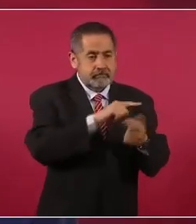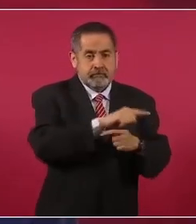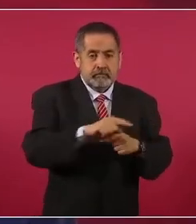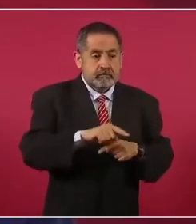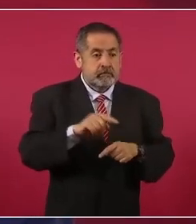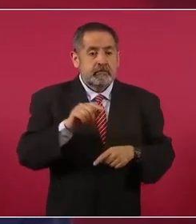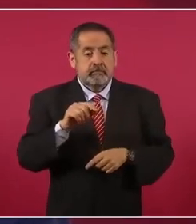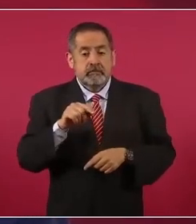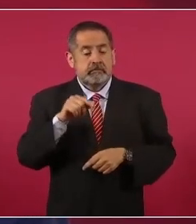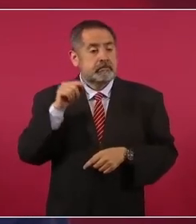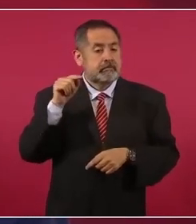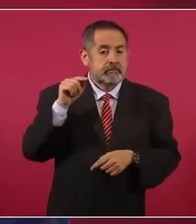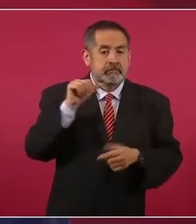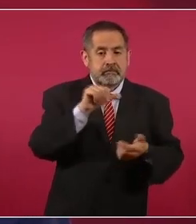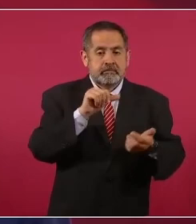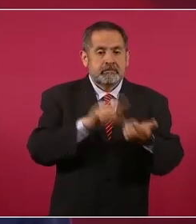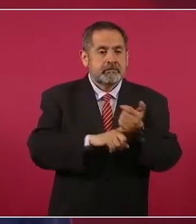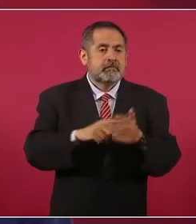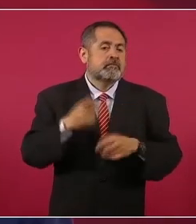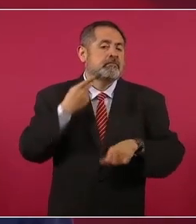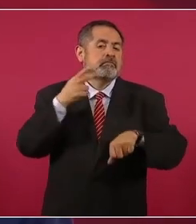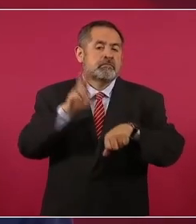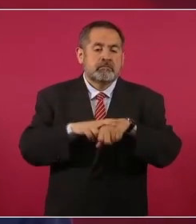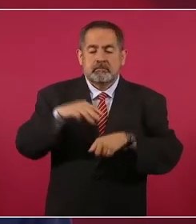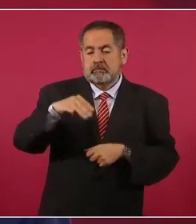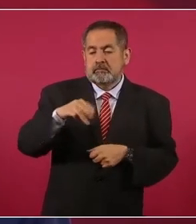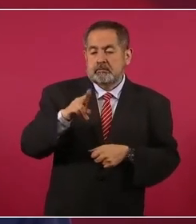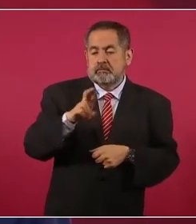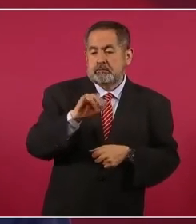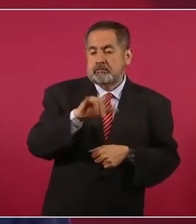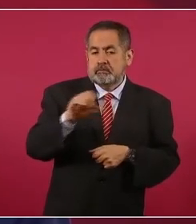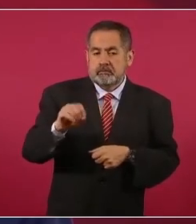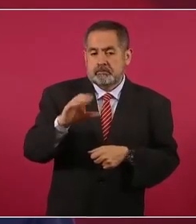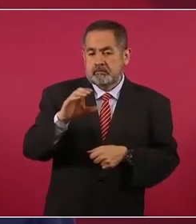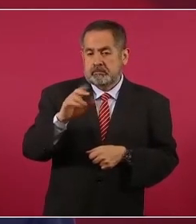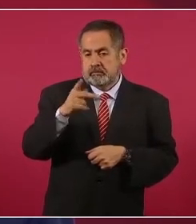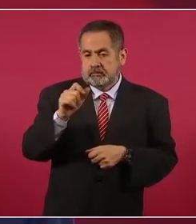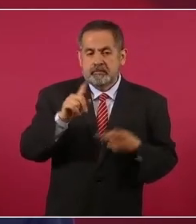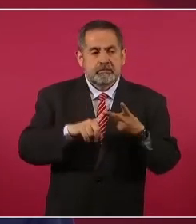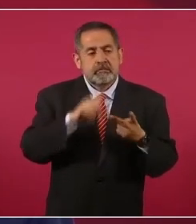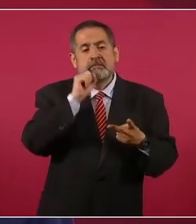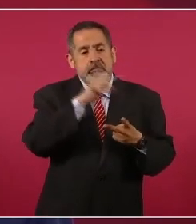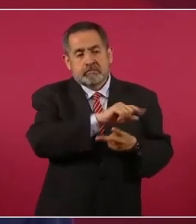procurador, Murillo Karam y a militares,